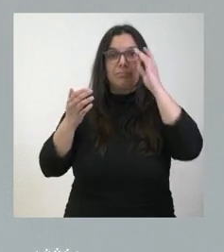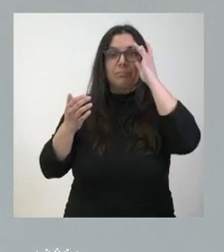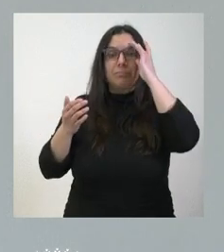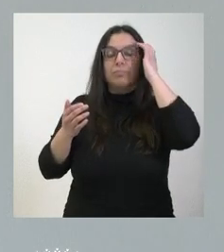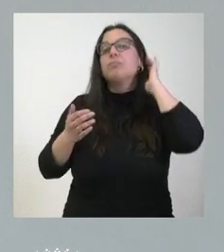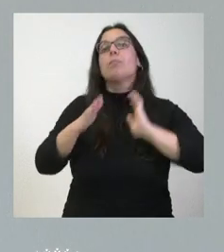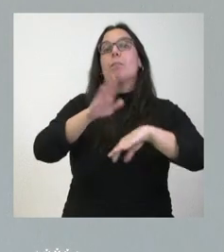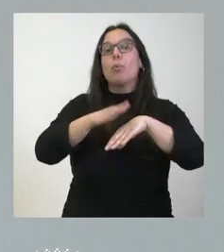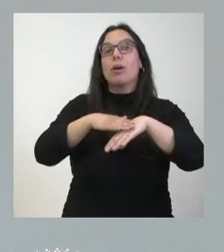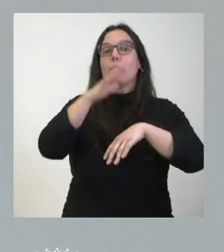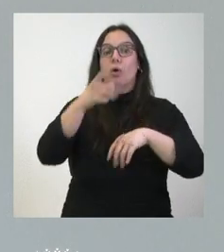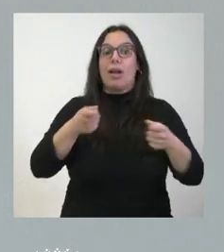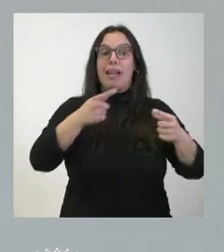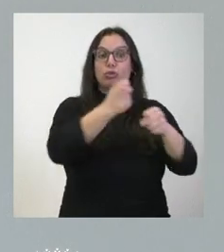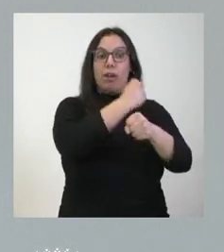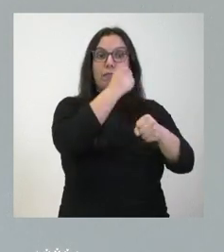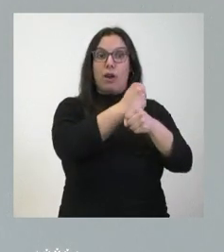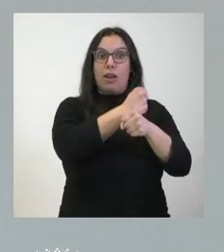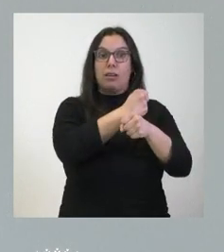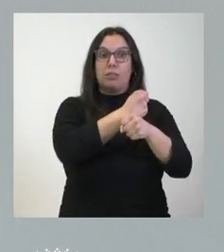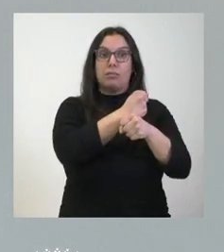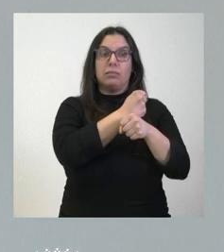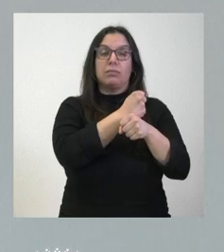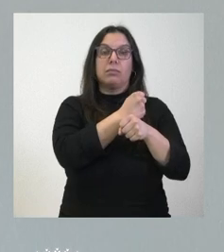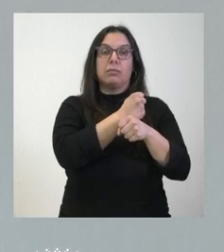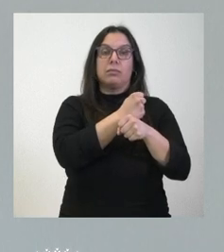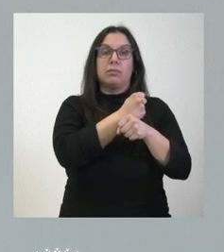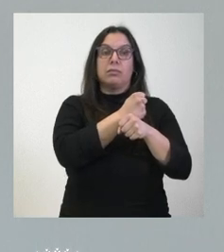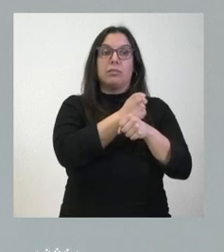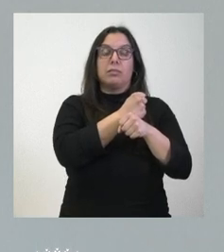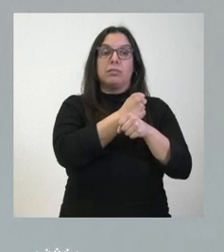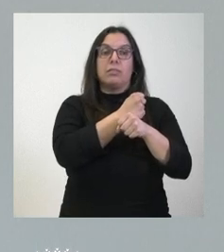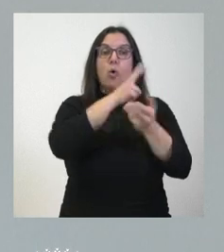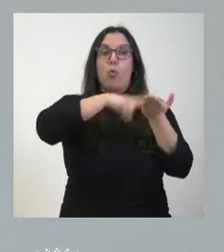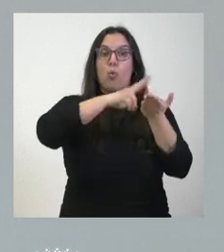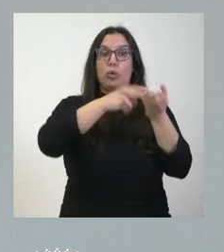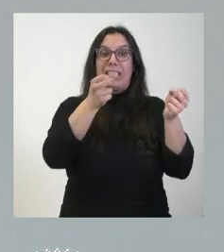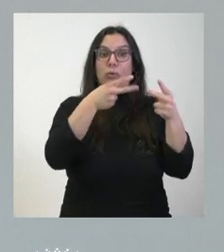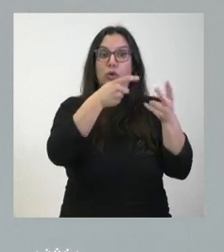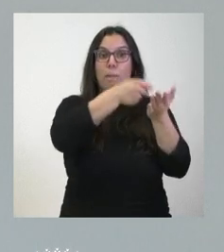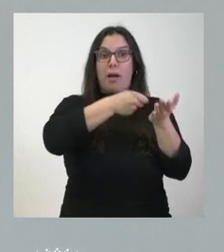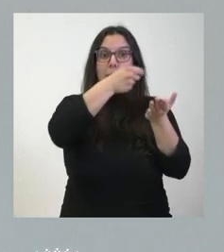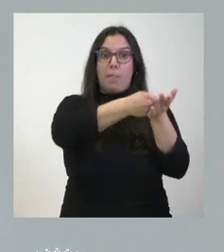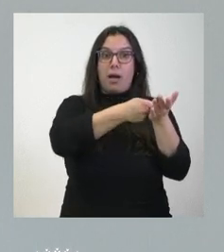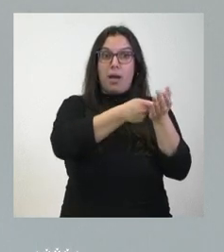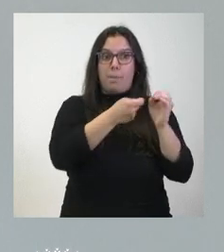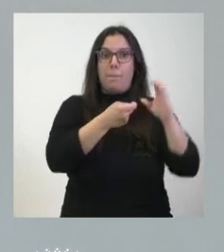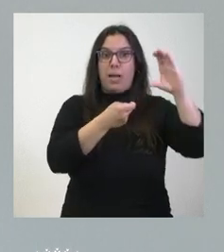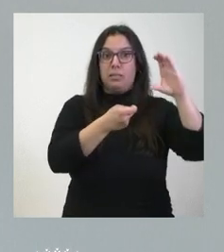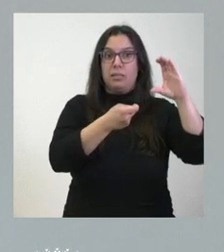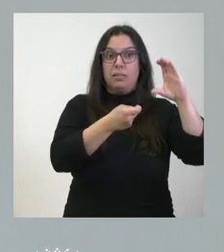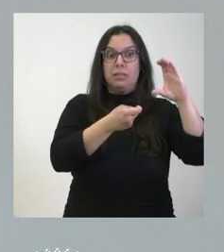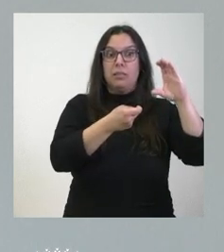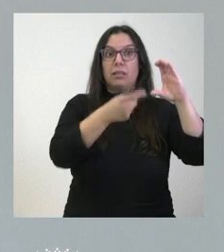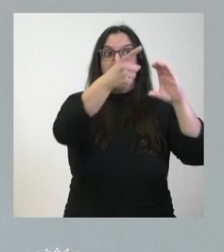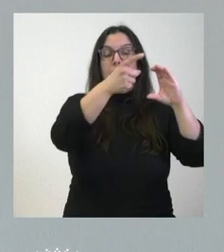Porque aumenta el coste laboral como consecuencia del aumento de la cuota de seguridad social, pero ese aumento de coste y reducción de